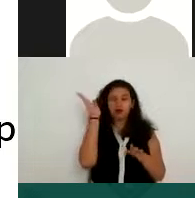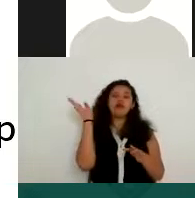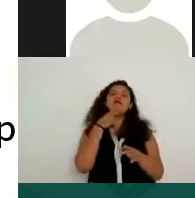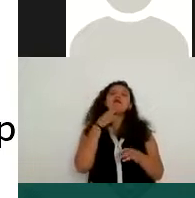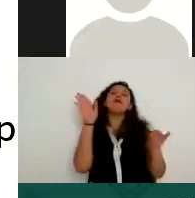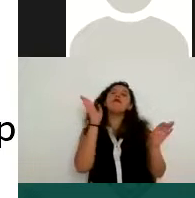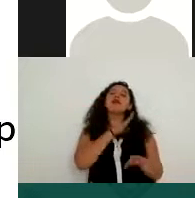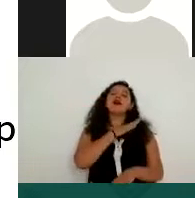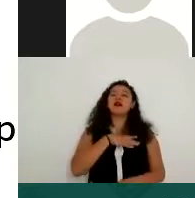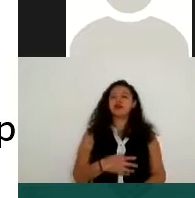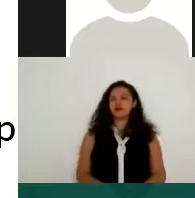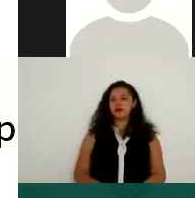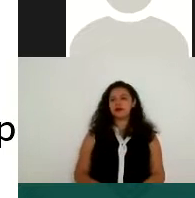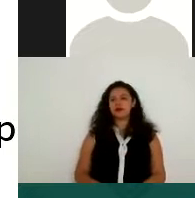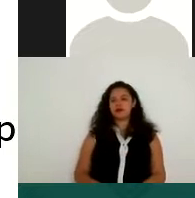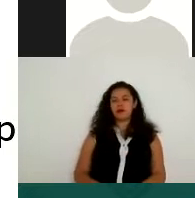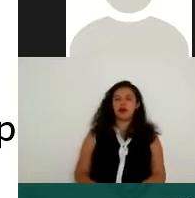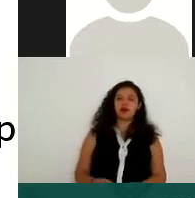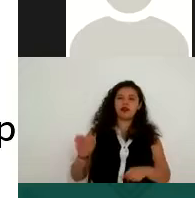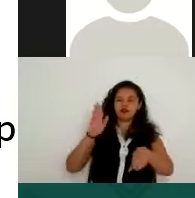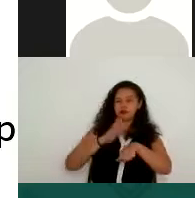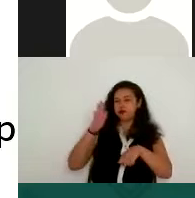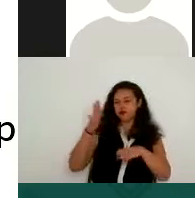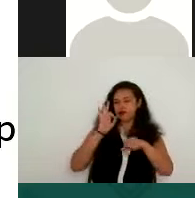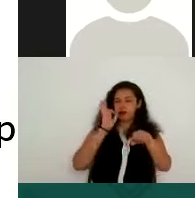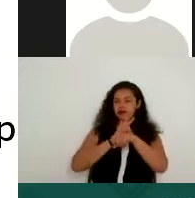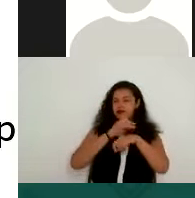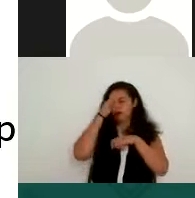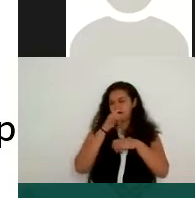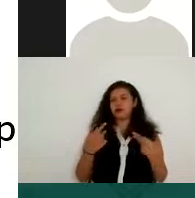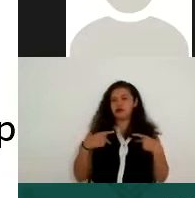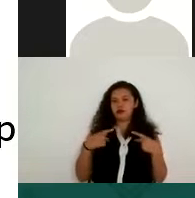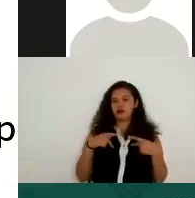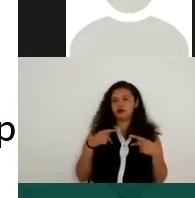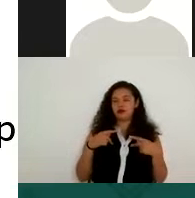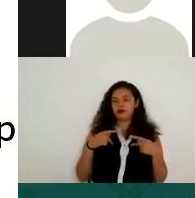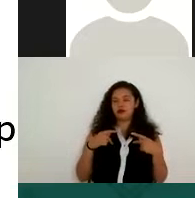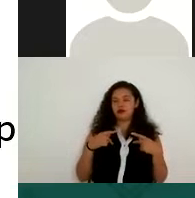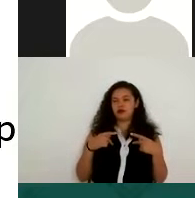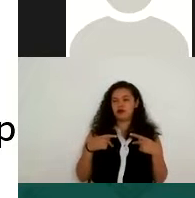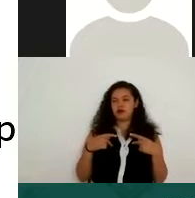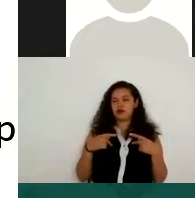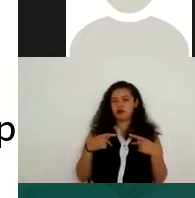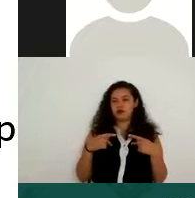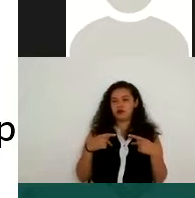protección mayor en el sentido de que si otra persona los conoce, pudiera hacer hasta delitos, incluso.